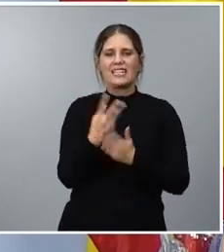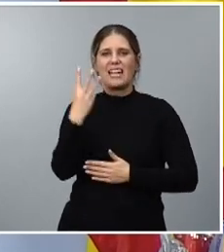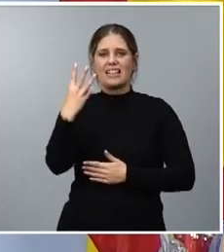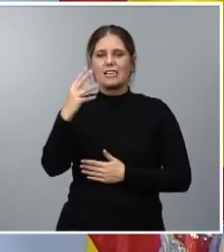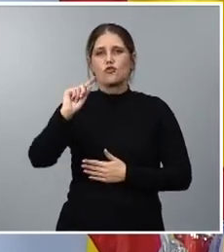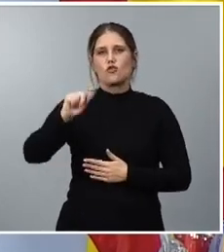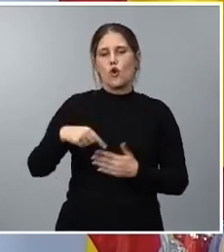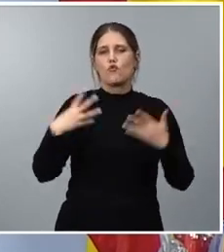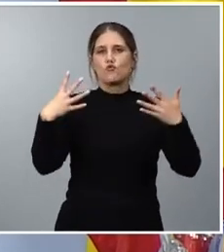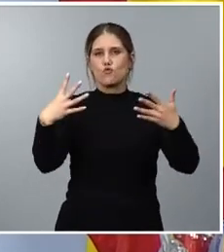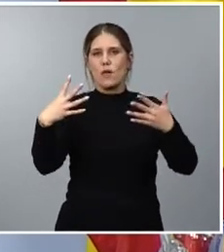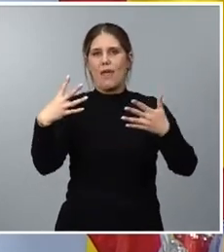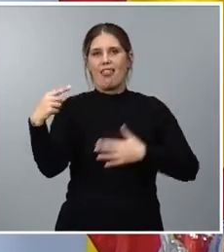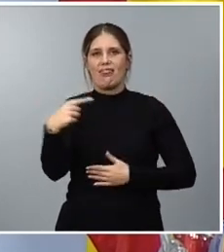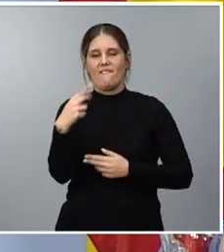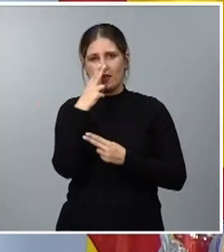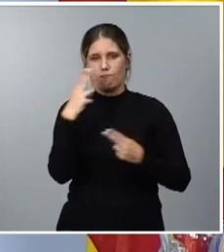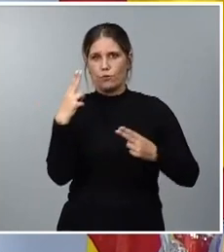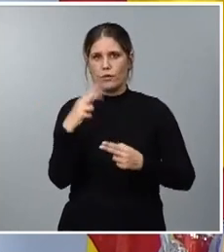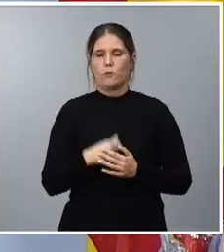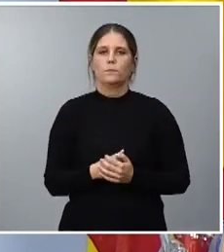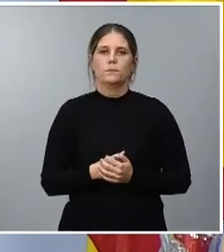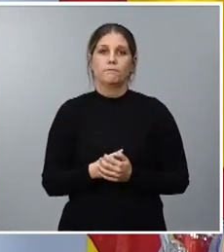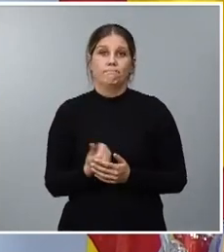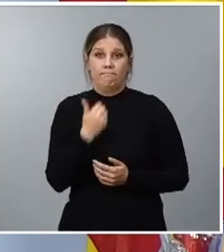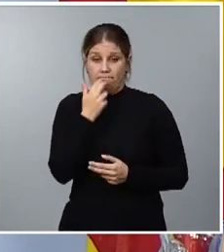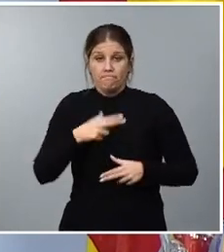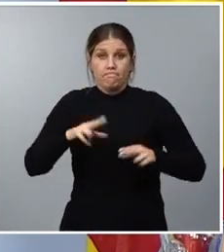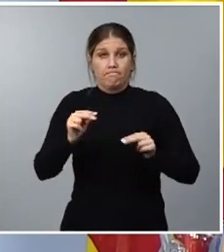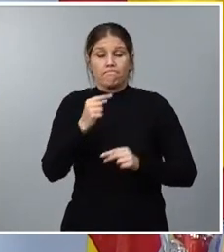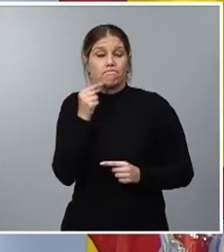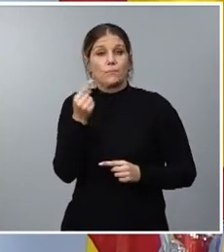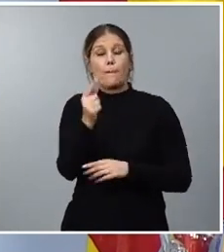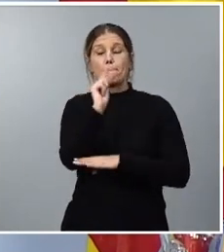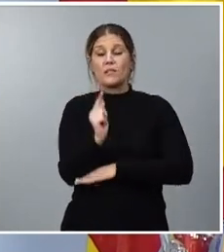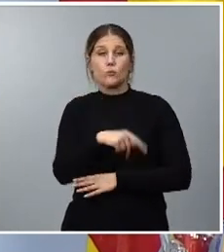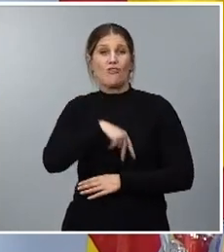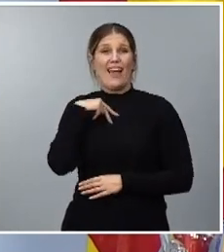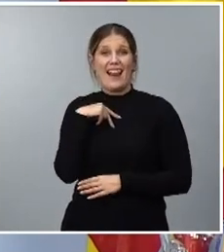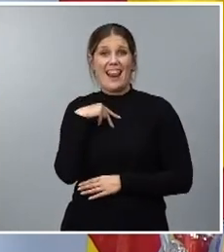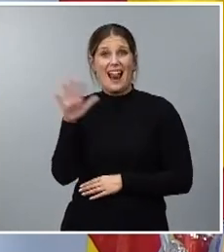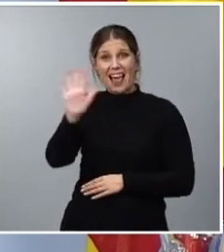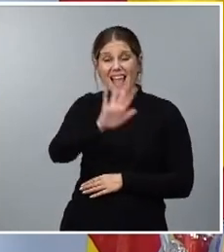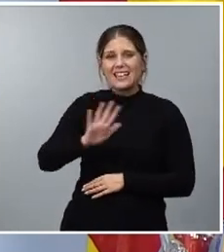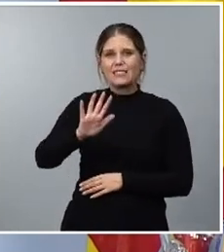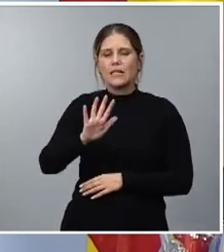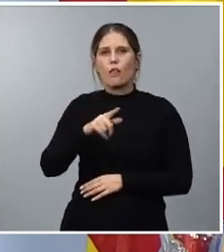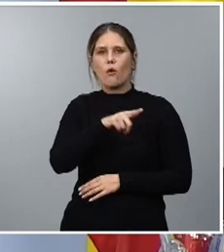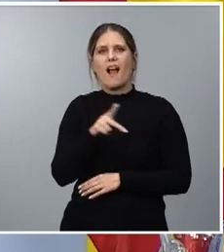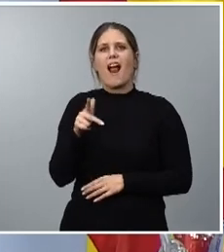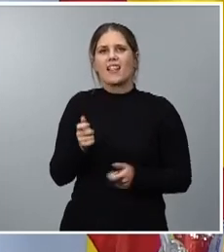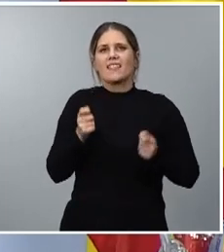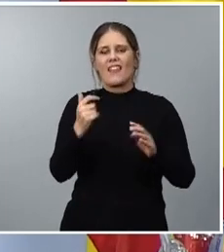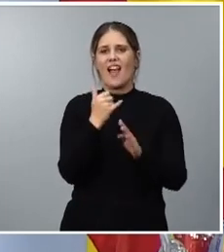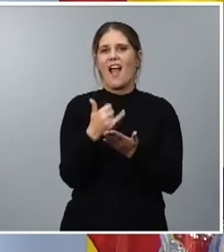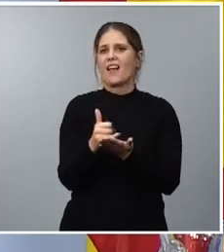,9% termino diciendo que los presupuestos generales del Estado son la garantía para la clase media